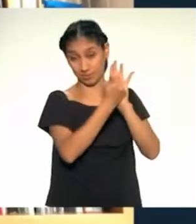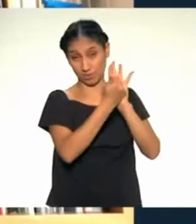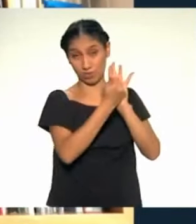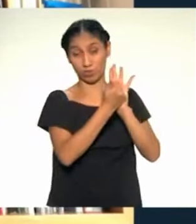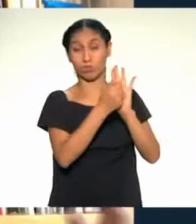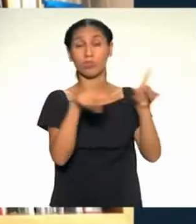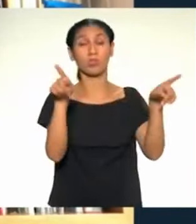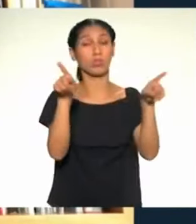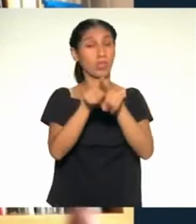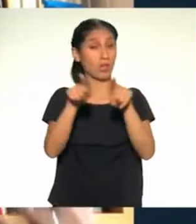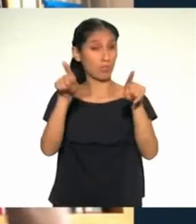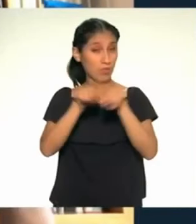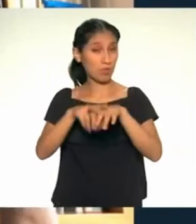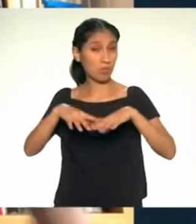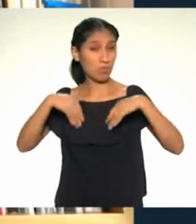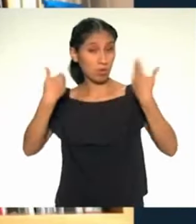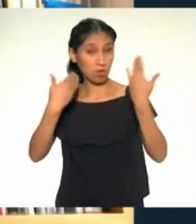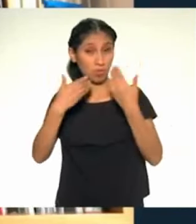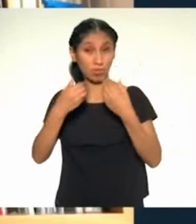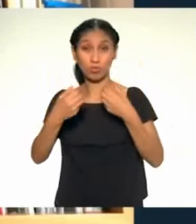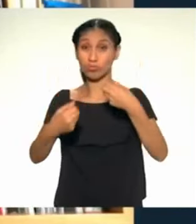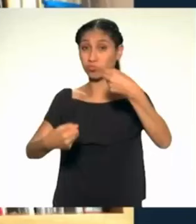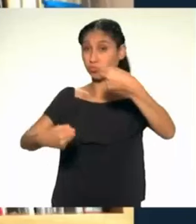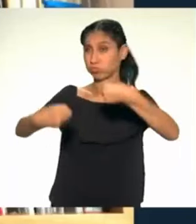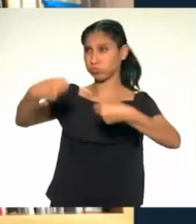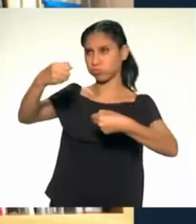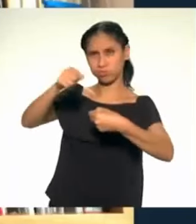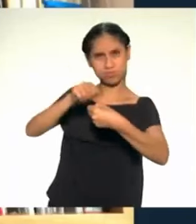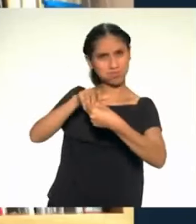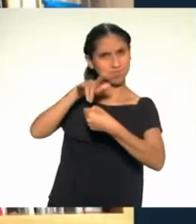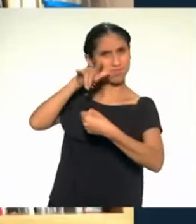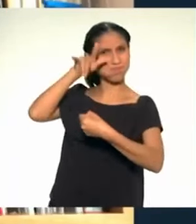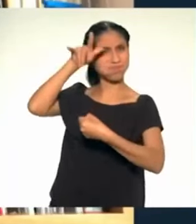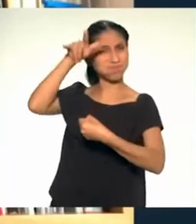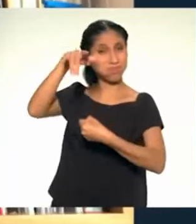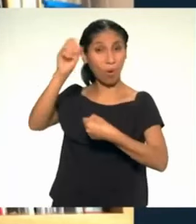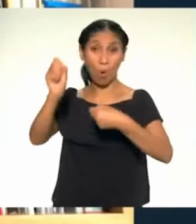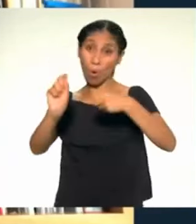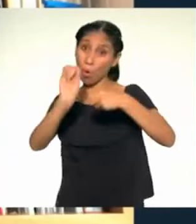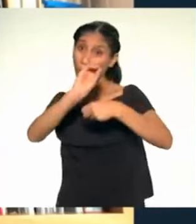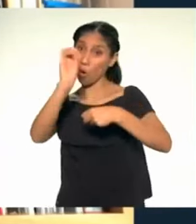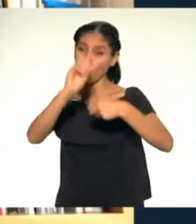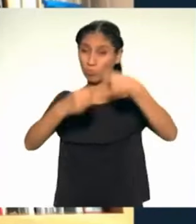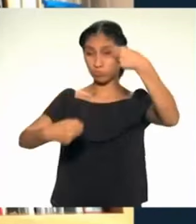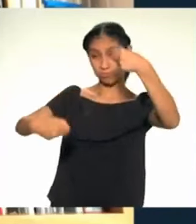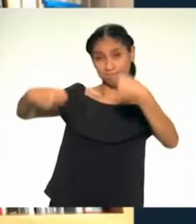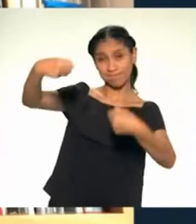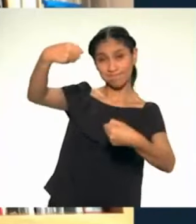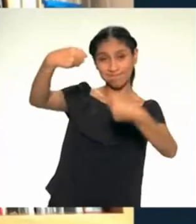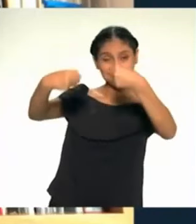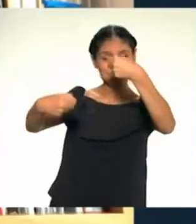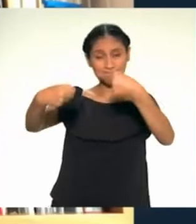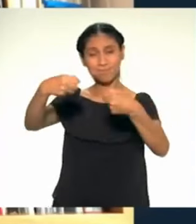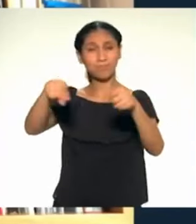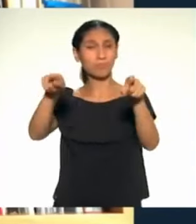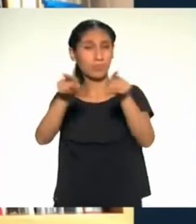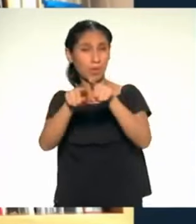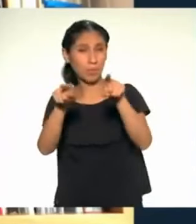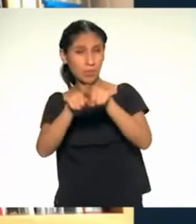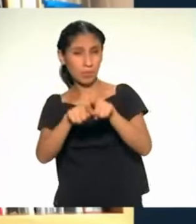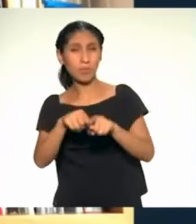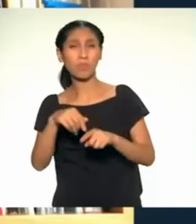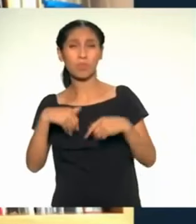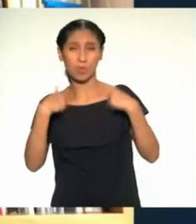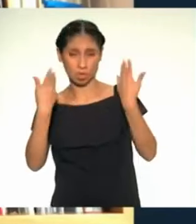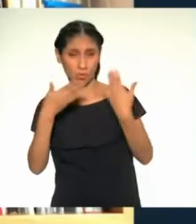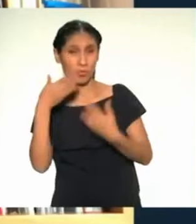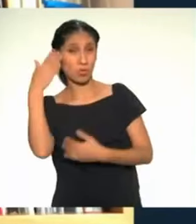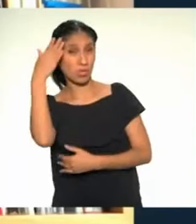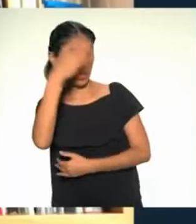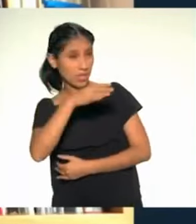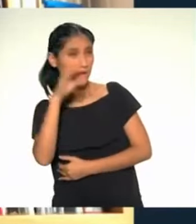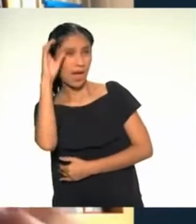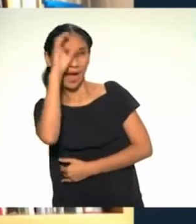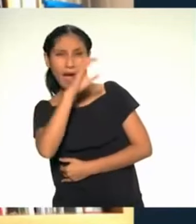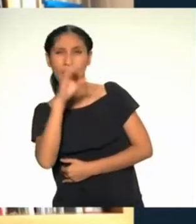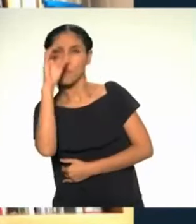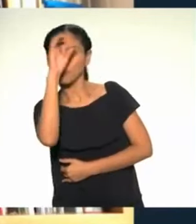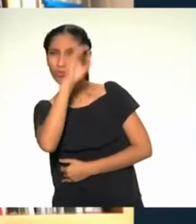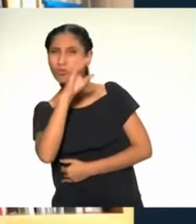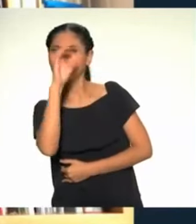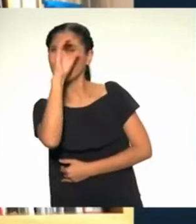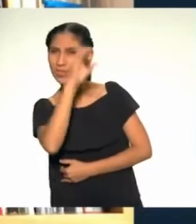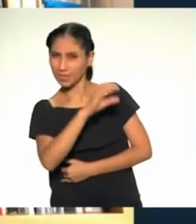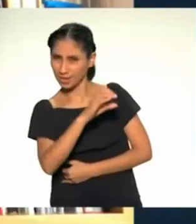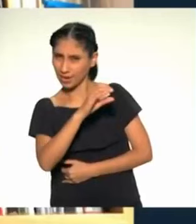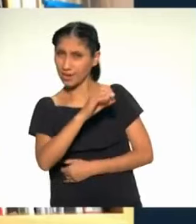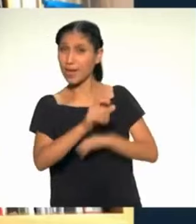viajar. Por ejemplo, hacer ecoturismo. Podemos buscar aquellos emprendedores locales que están